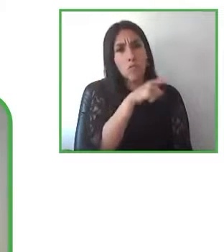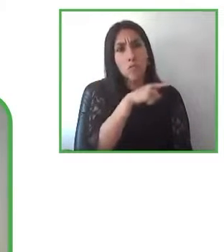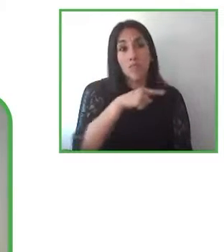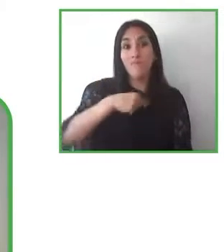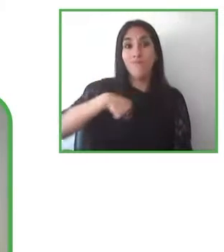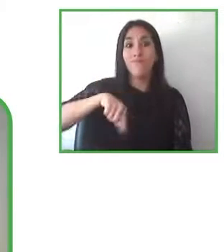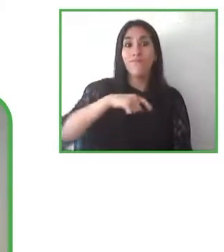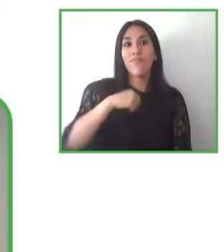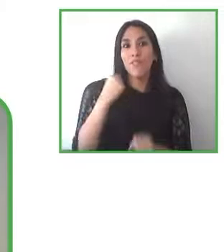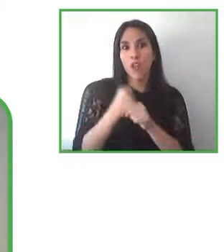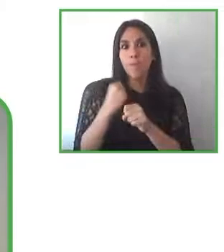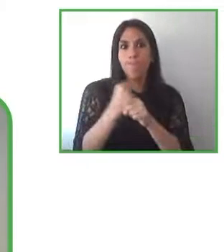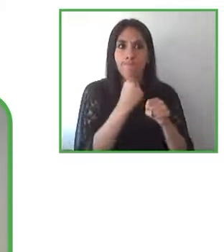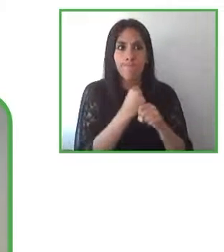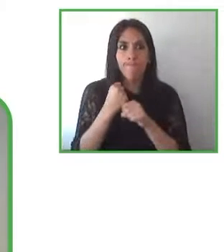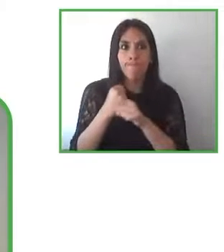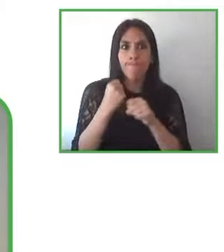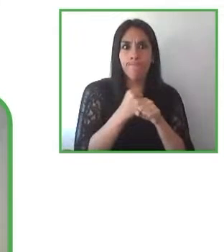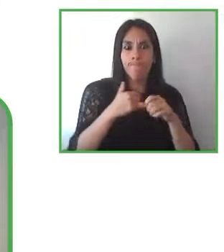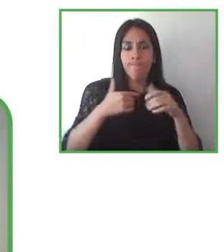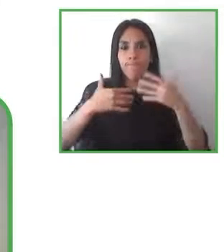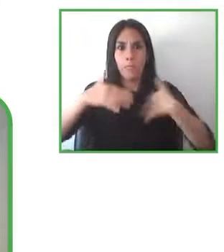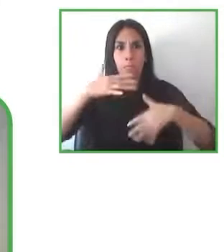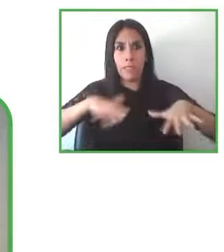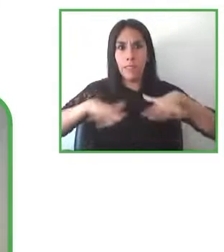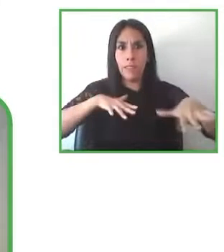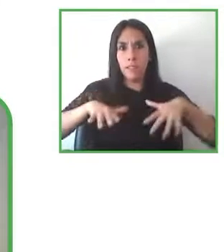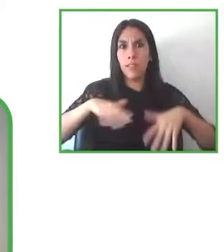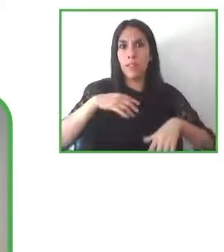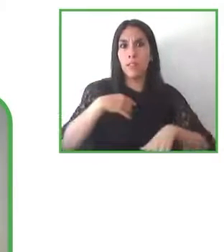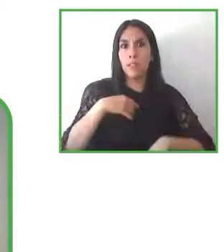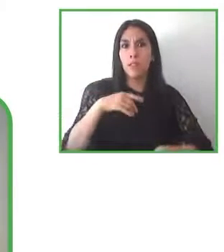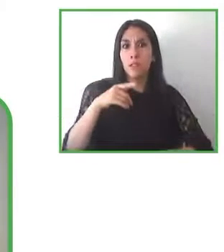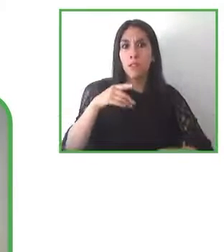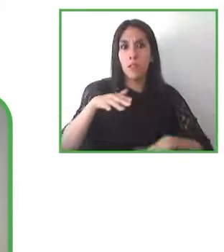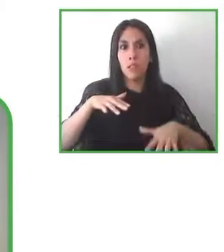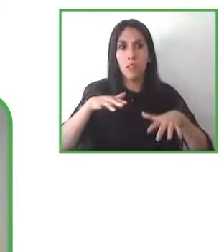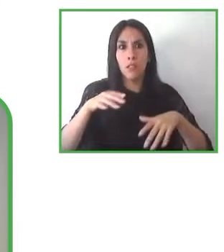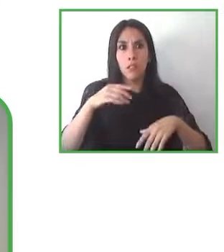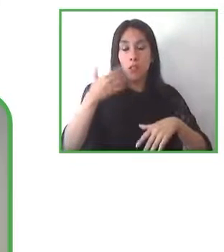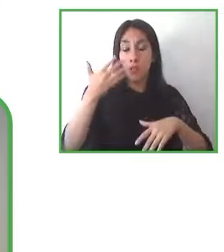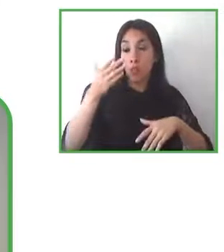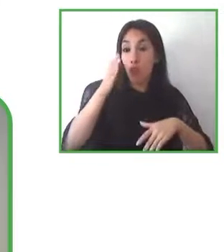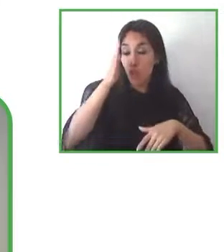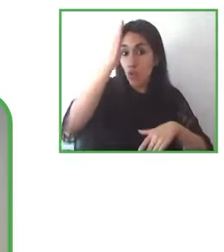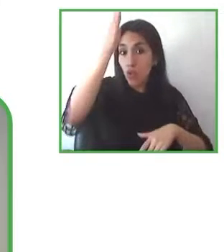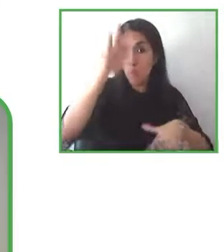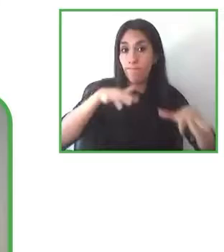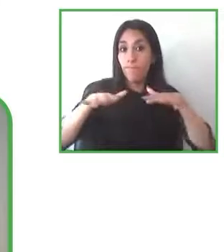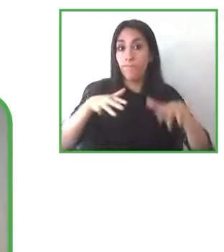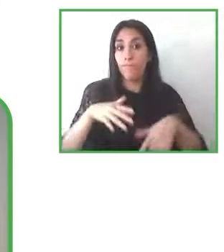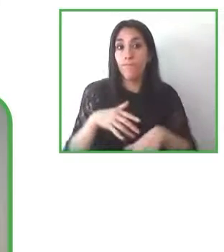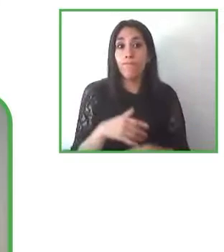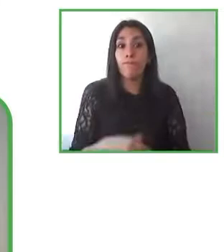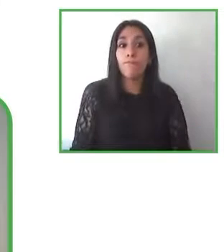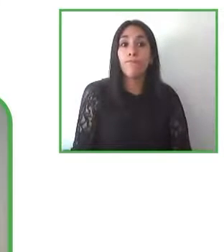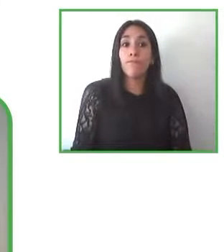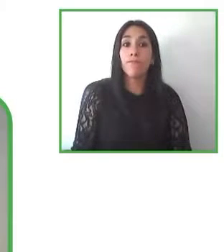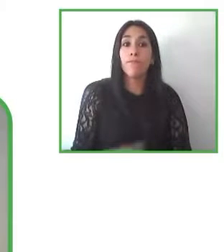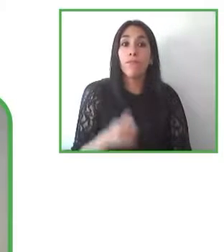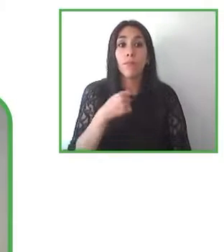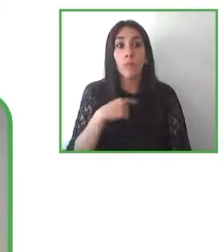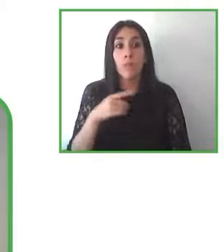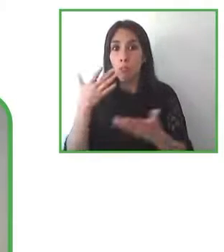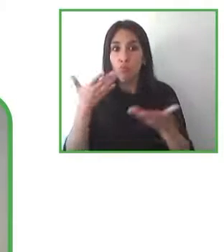con las facultades de arquitectura de derecho de medicina de psicología y creando como una especie de red entre